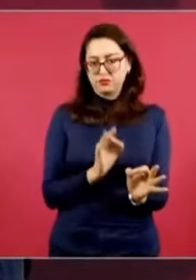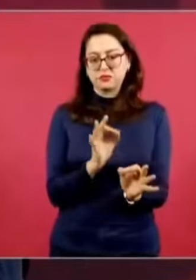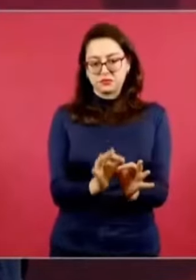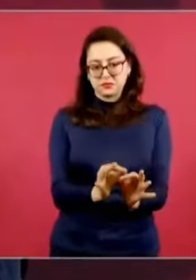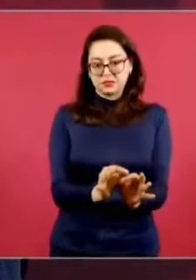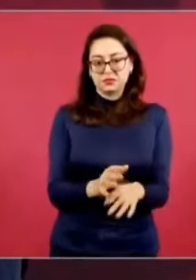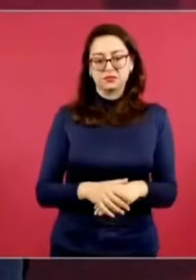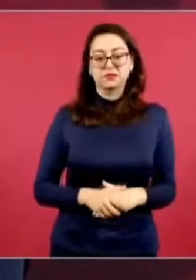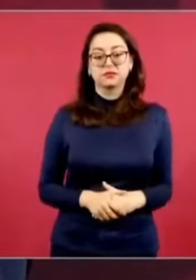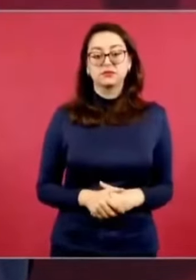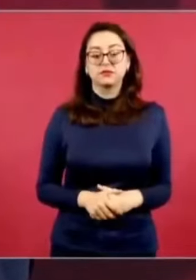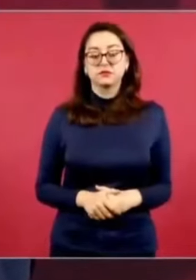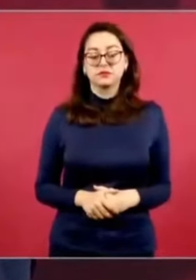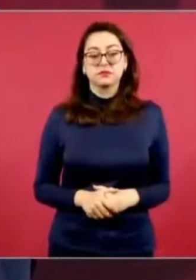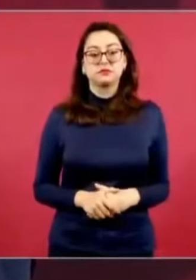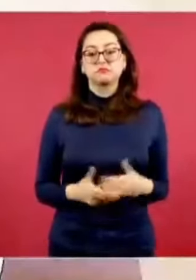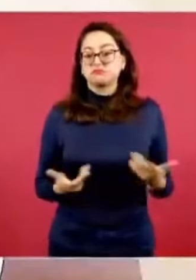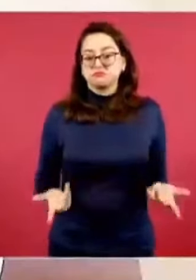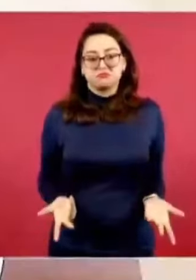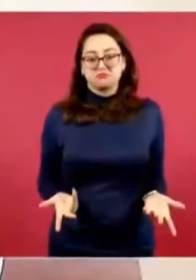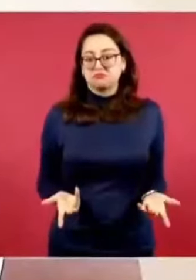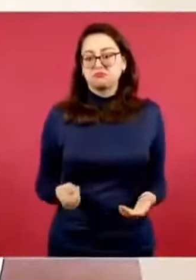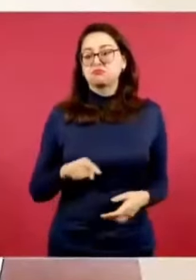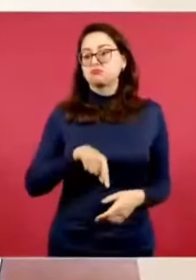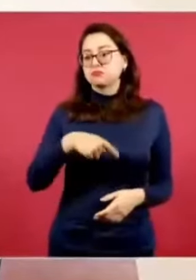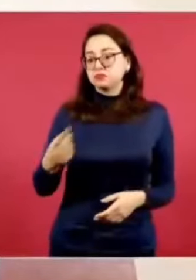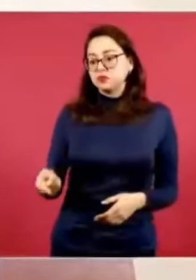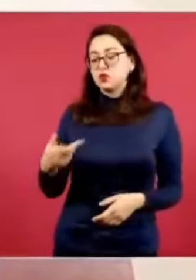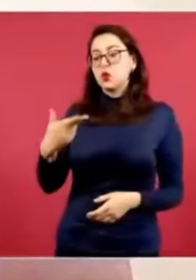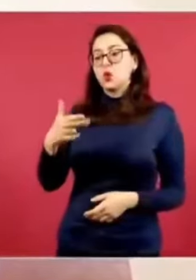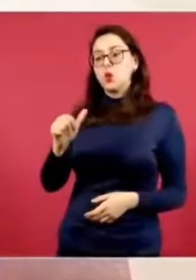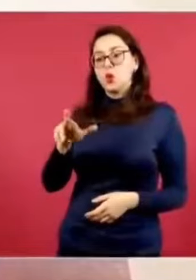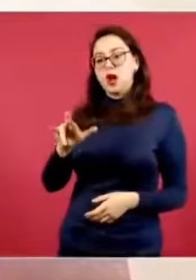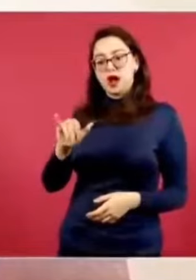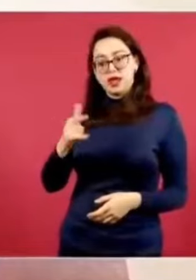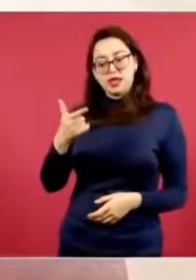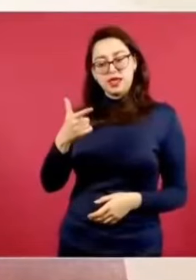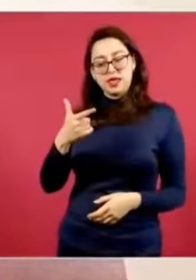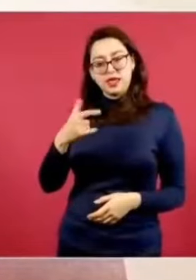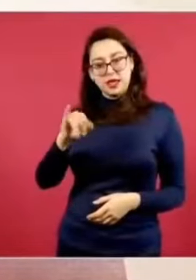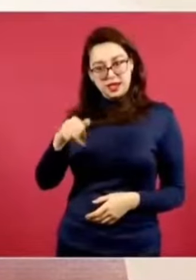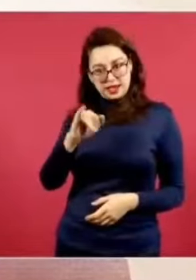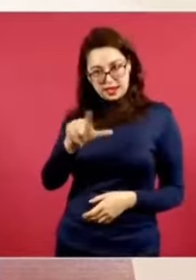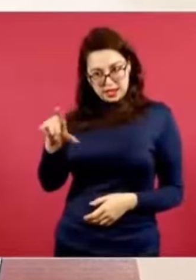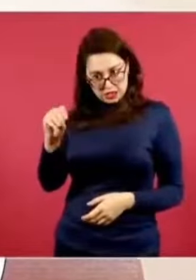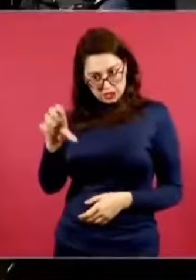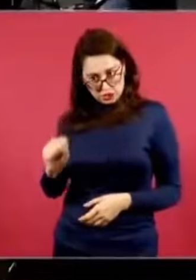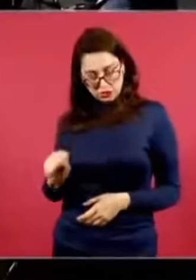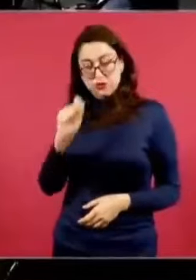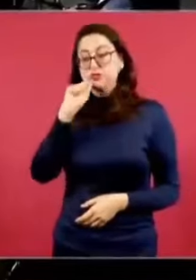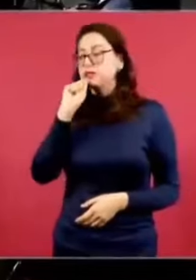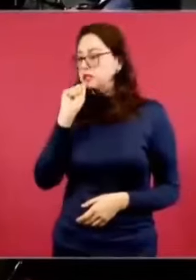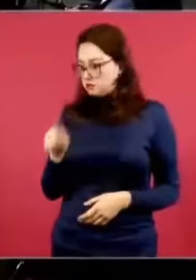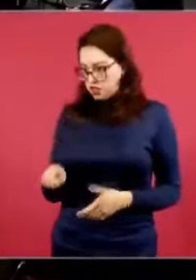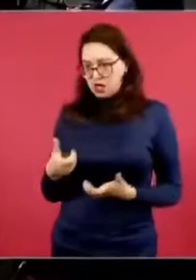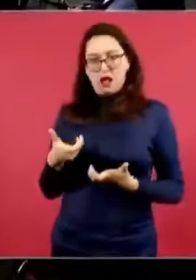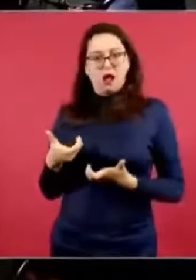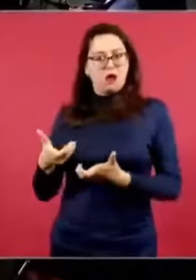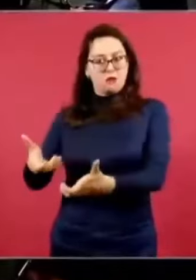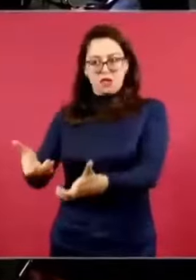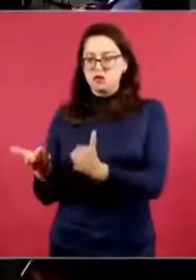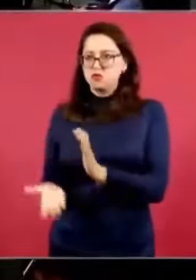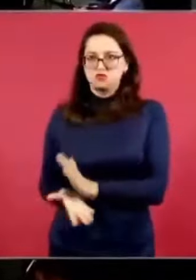se están terminando los caminos.